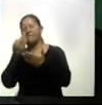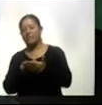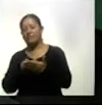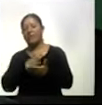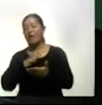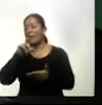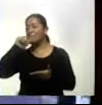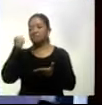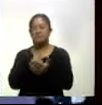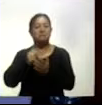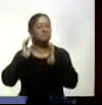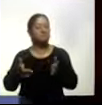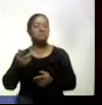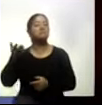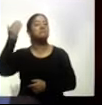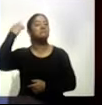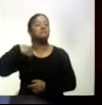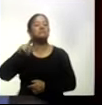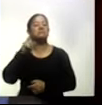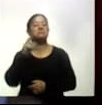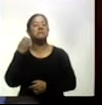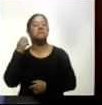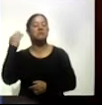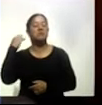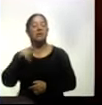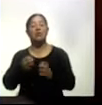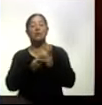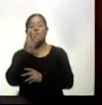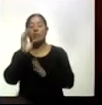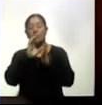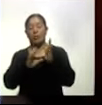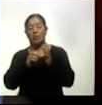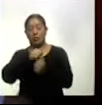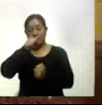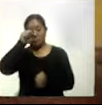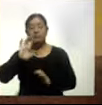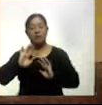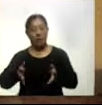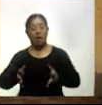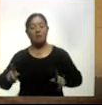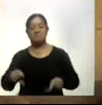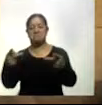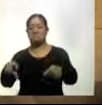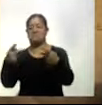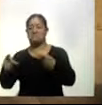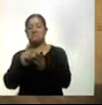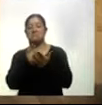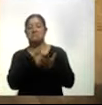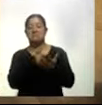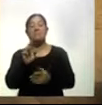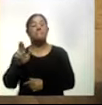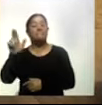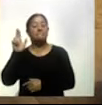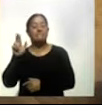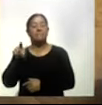legislativo al comienzo de este año y el nuevo texto de la constitución ya está en venta en las librerías el martes Putin se dirigió